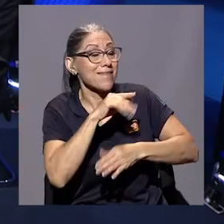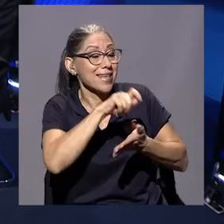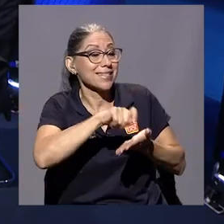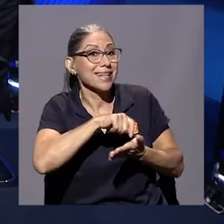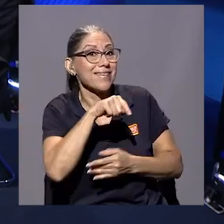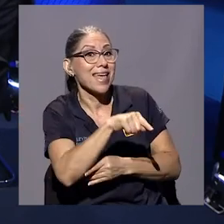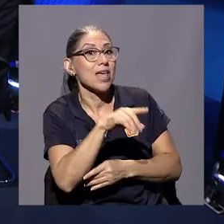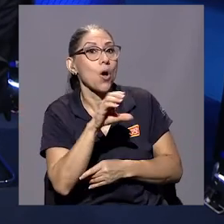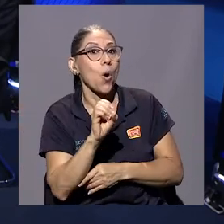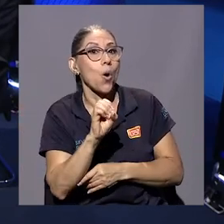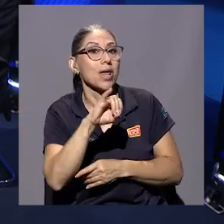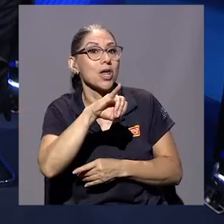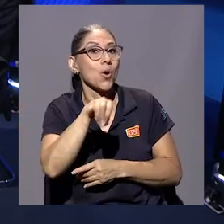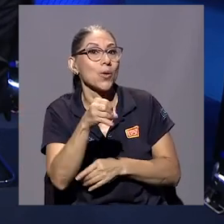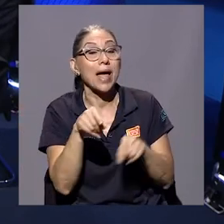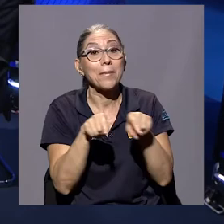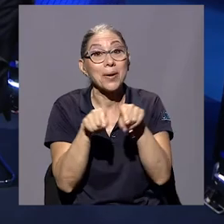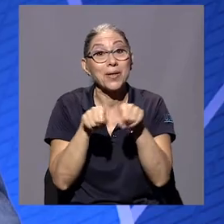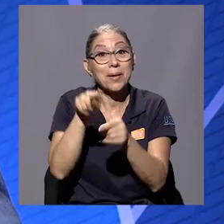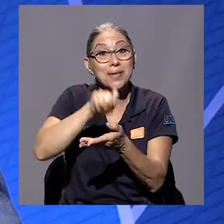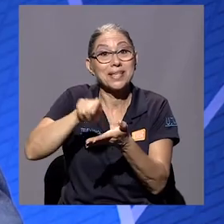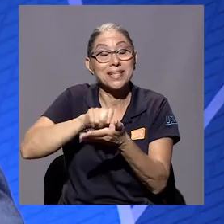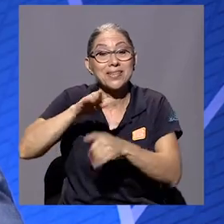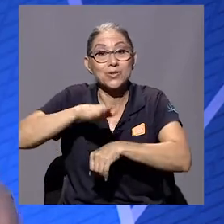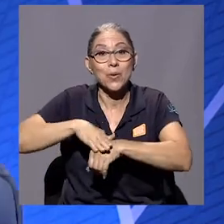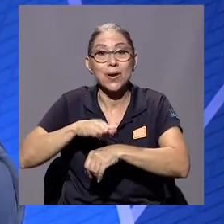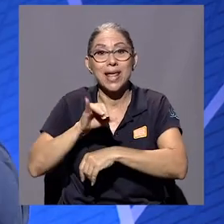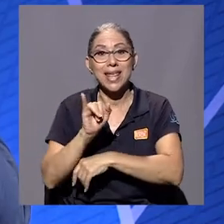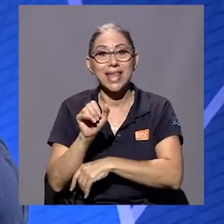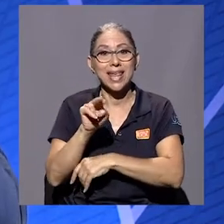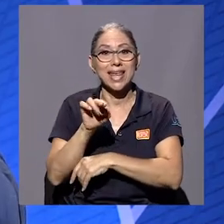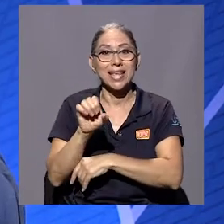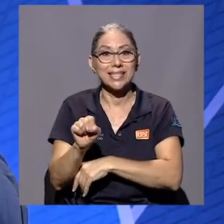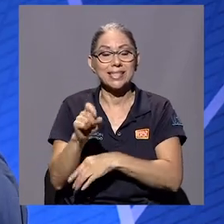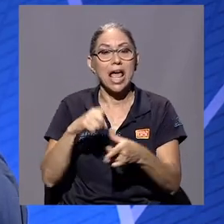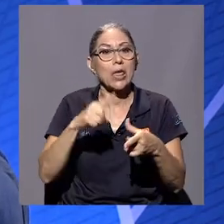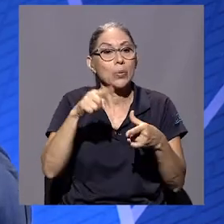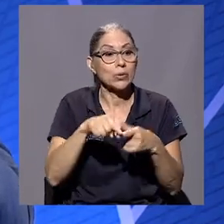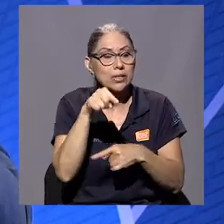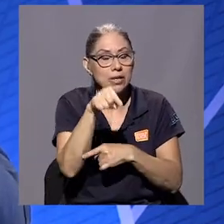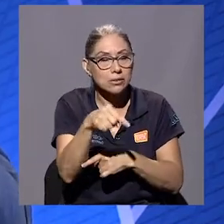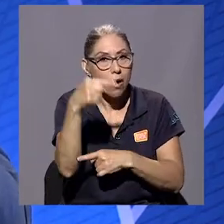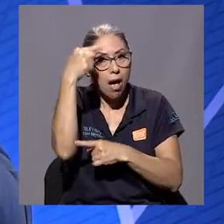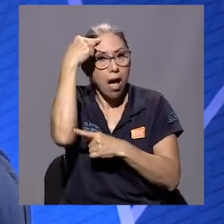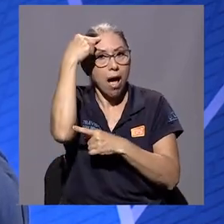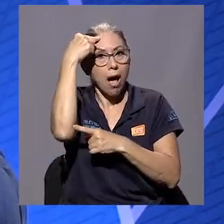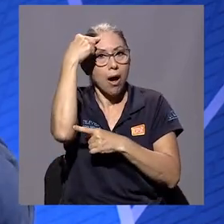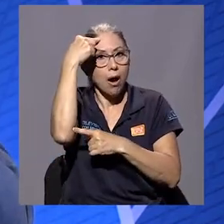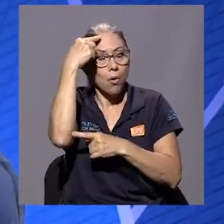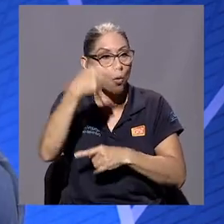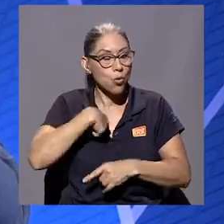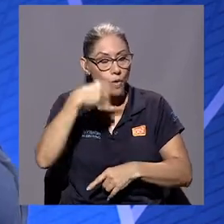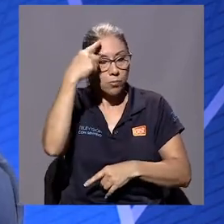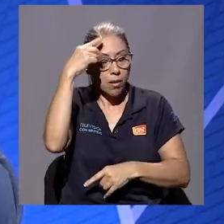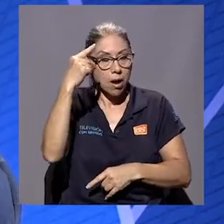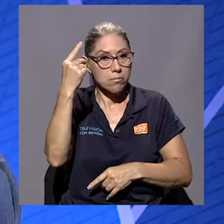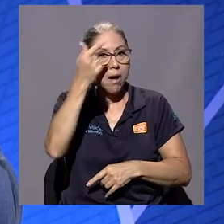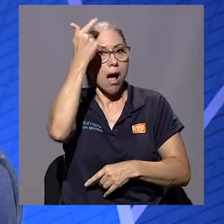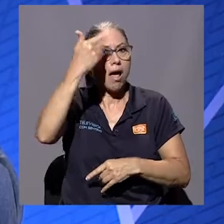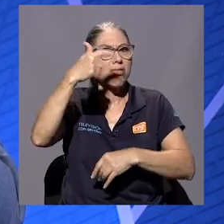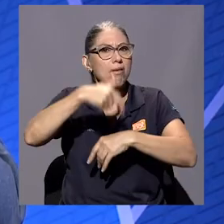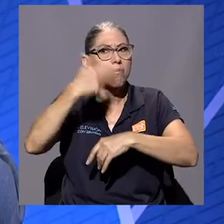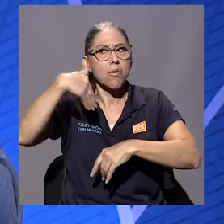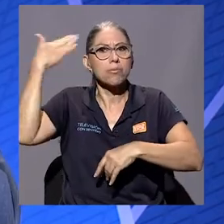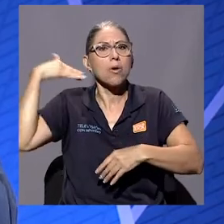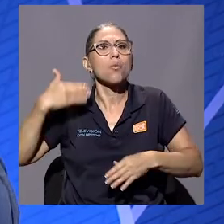pero también nos habla del INSS. Sí. Y entonces eso construye una época y un momento y uno puede pensar en qué tiempo fue, inclusive.